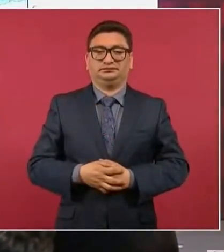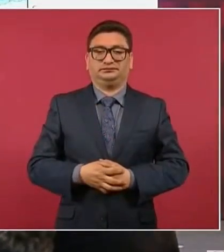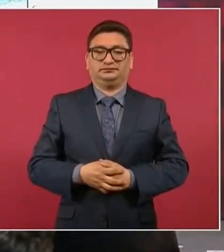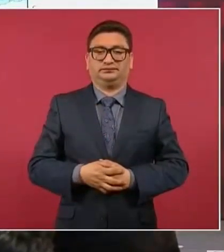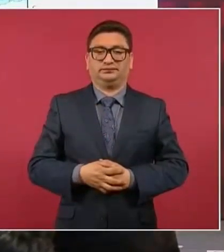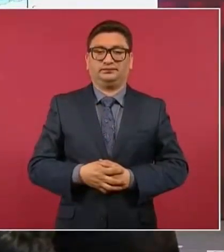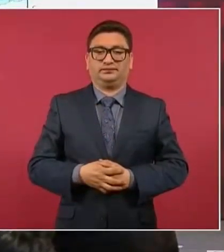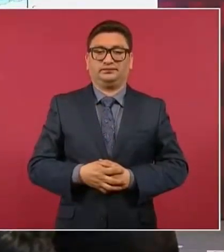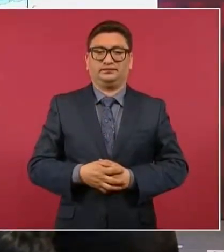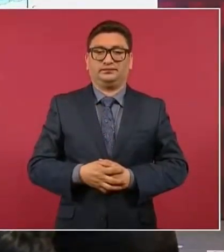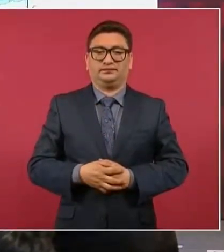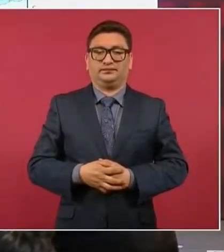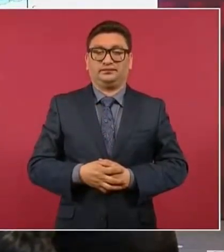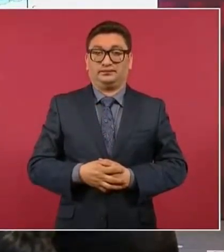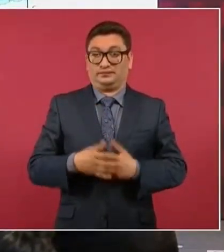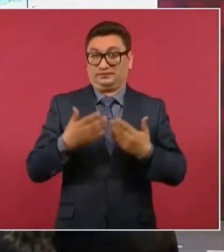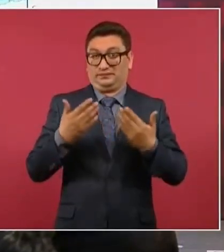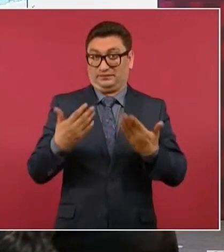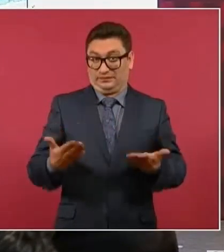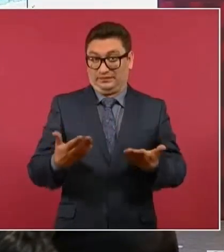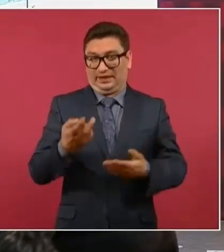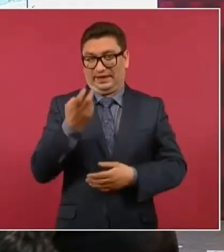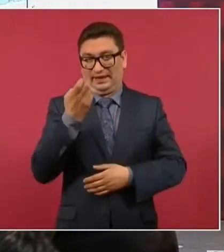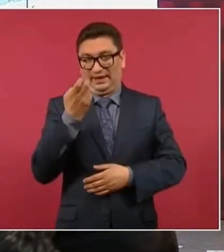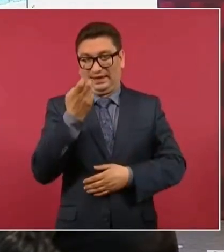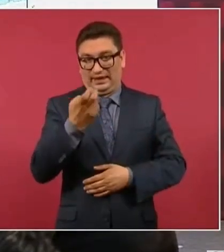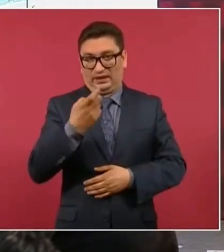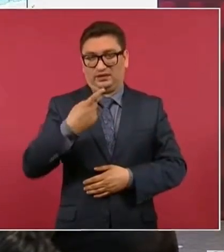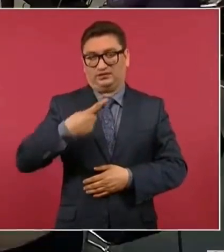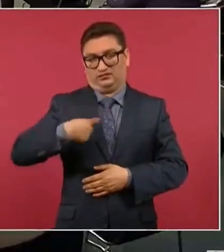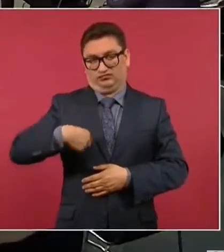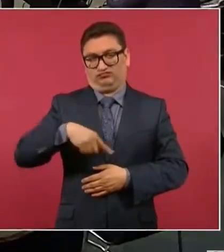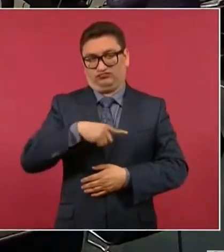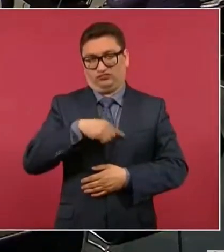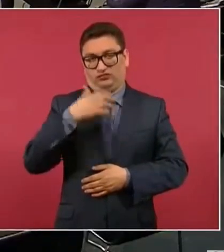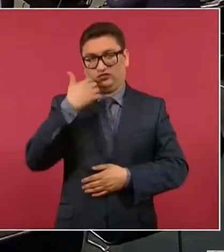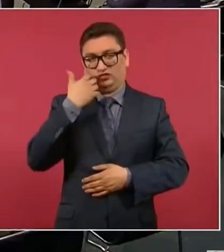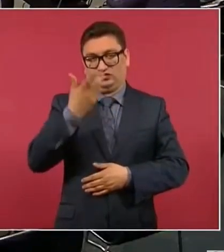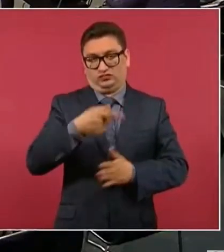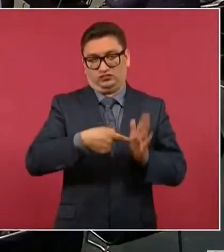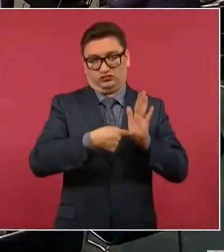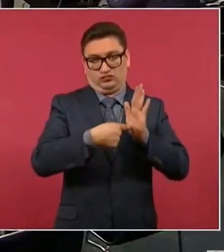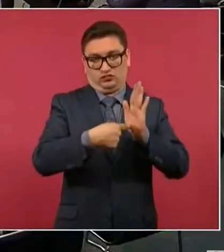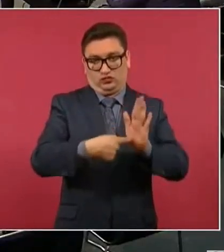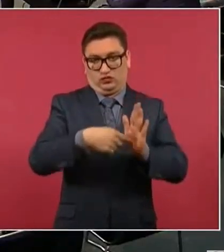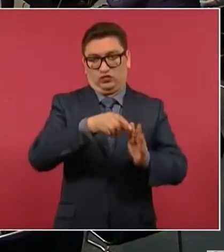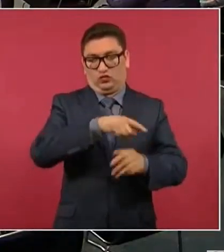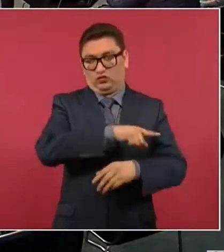Entonces, eso es parte de lo que queremos dar a conocer.